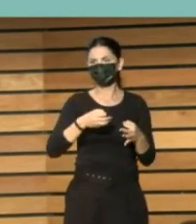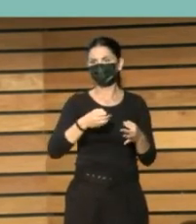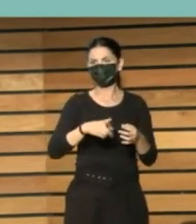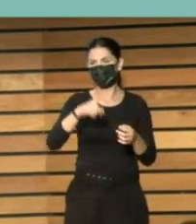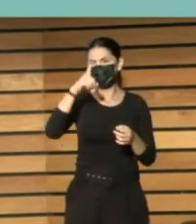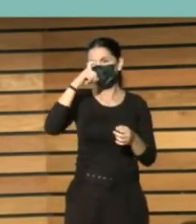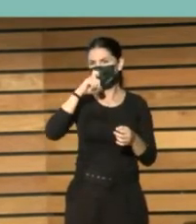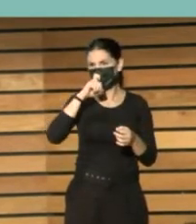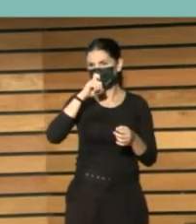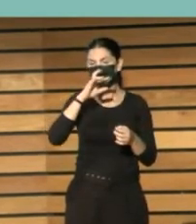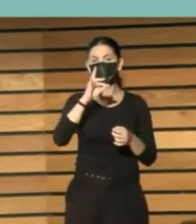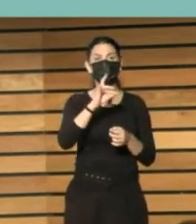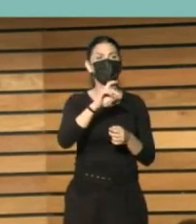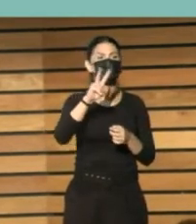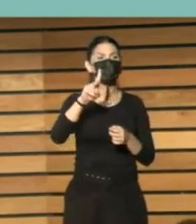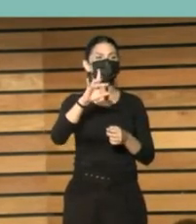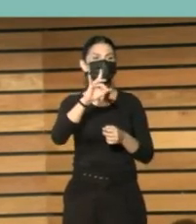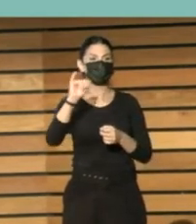entrando.